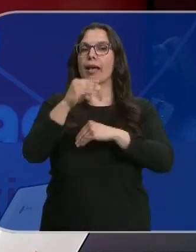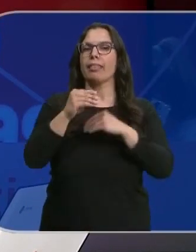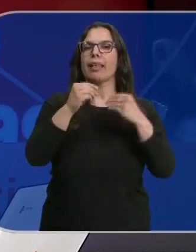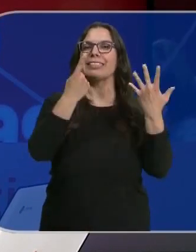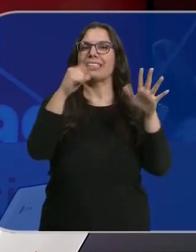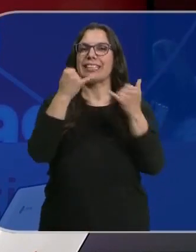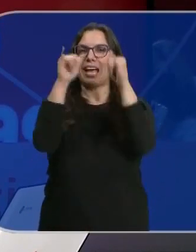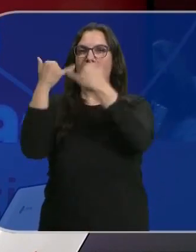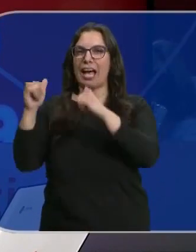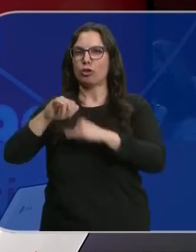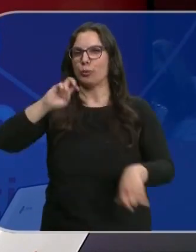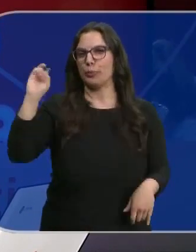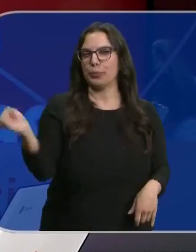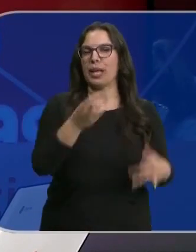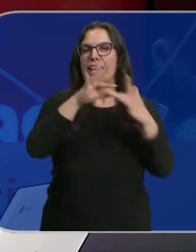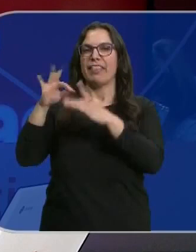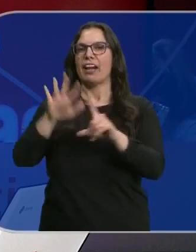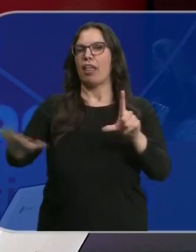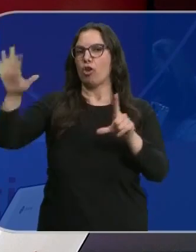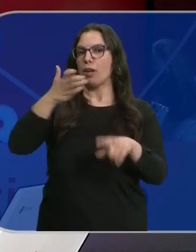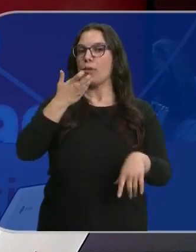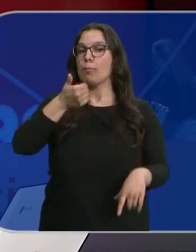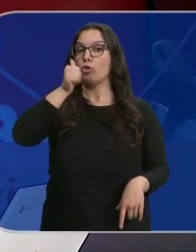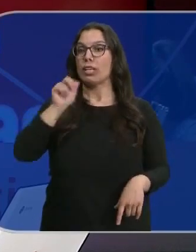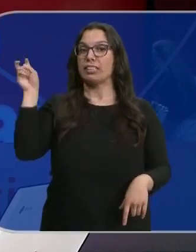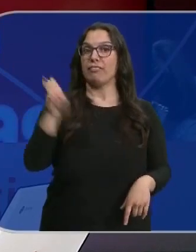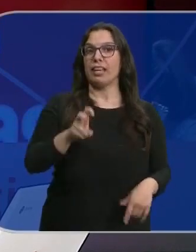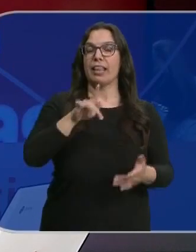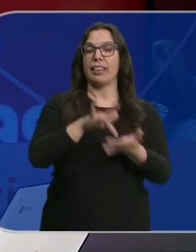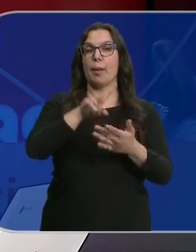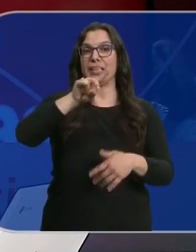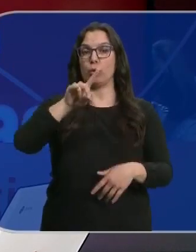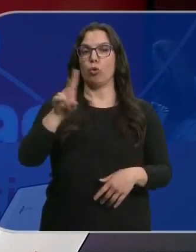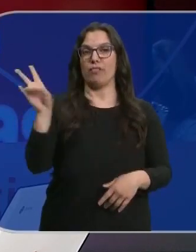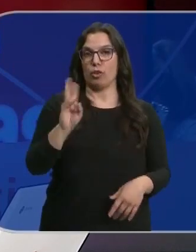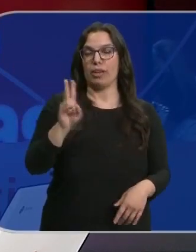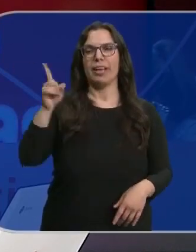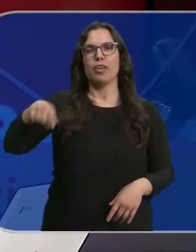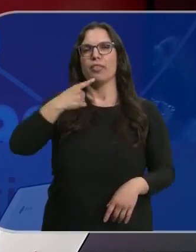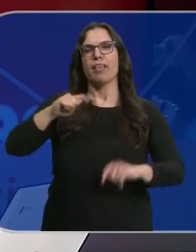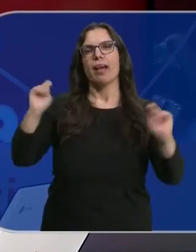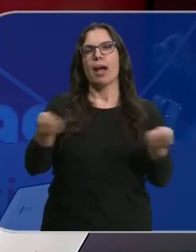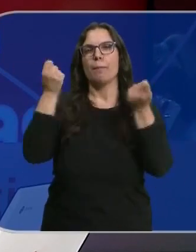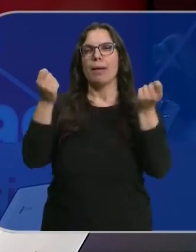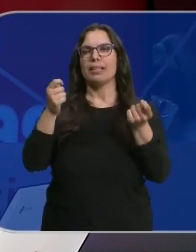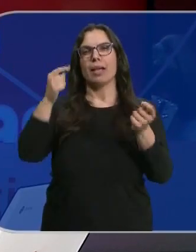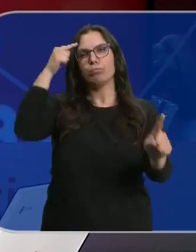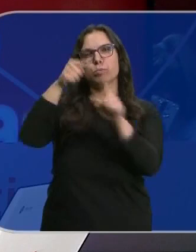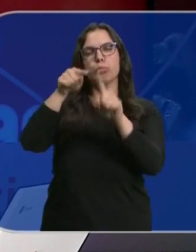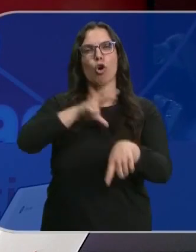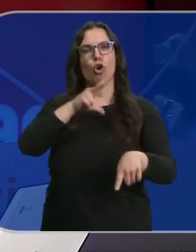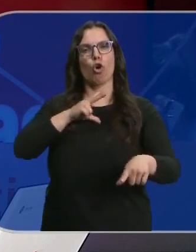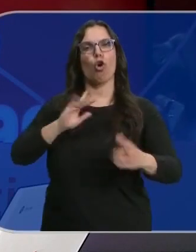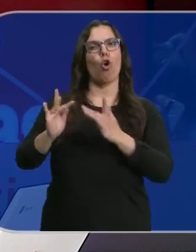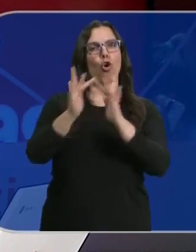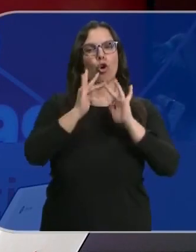de 60 actos con líderes nacionales como Pedro Sánchez, que estará el domingo 21 en Valladolid. Dicen que harán una campaña basada en la concordia, con la